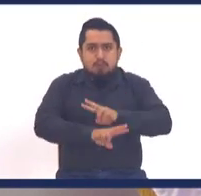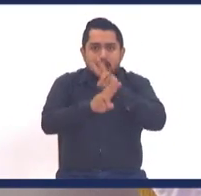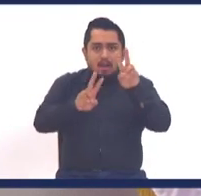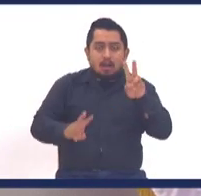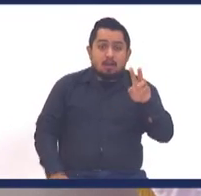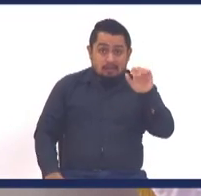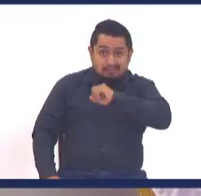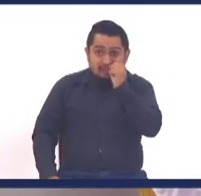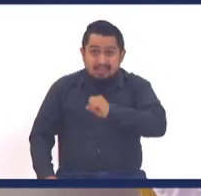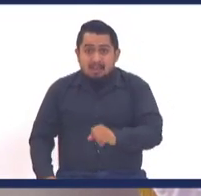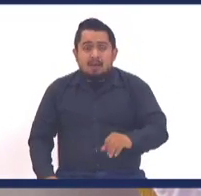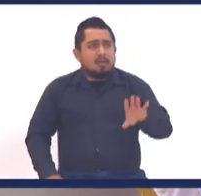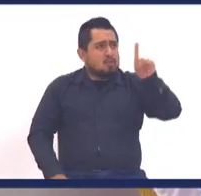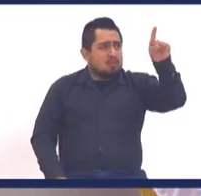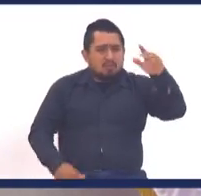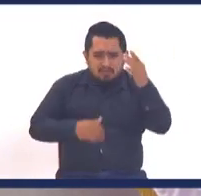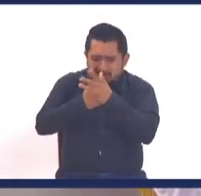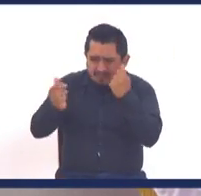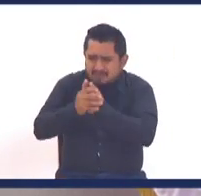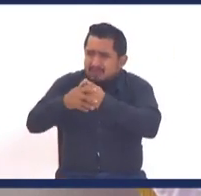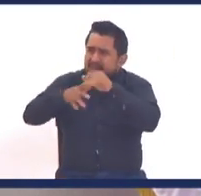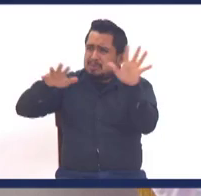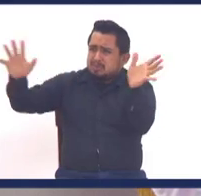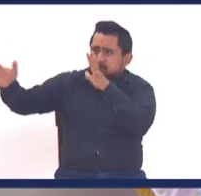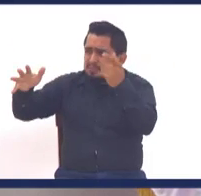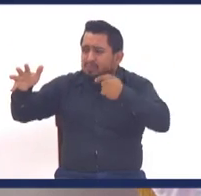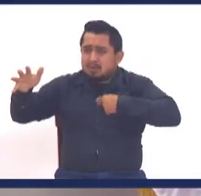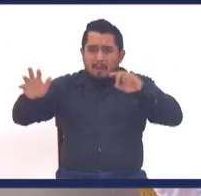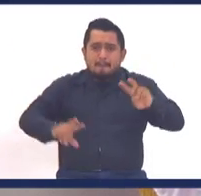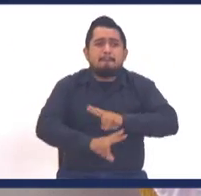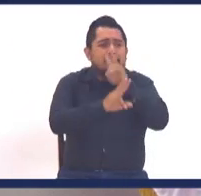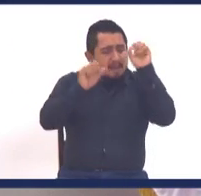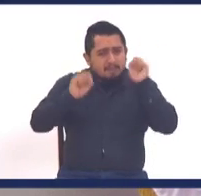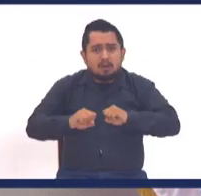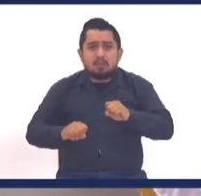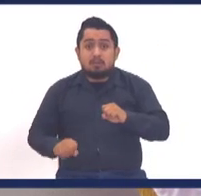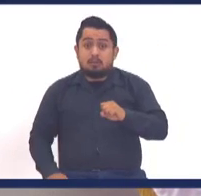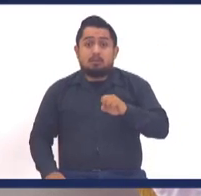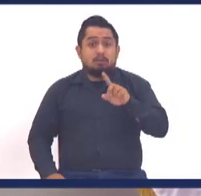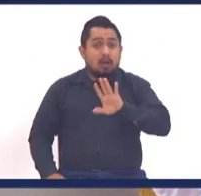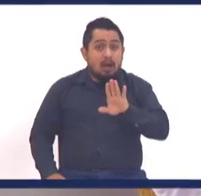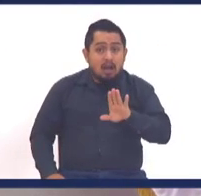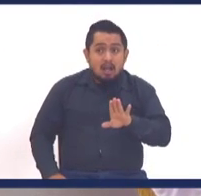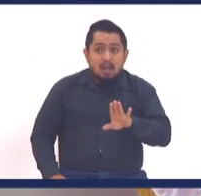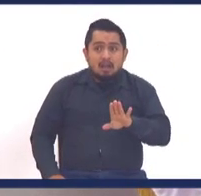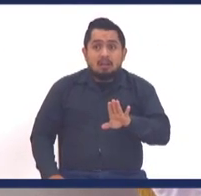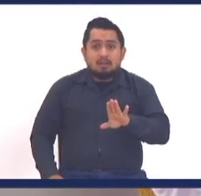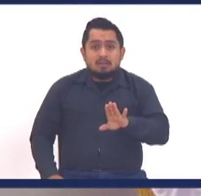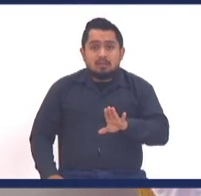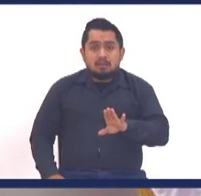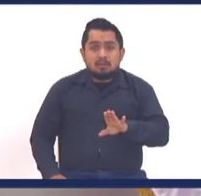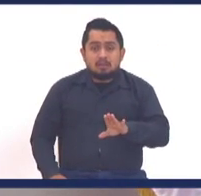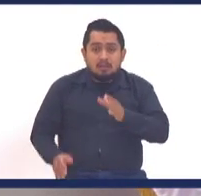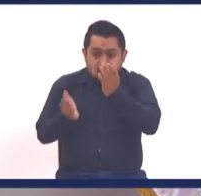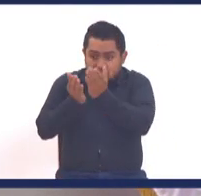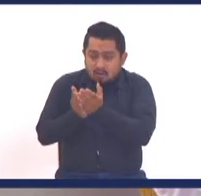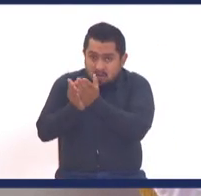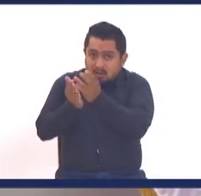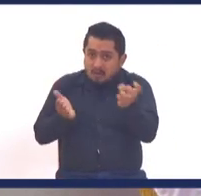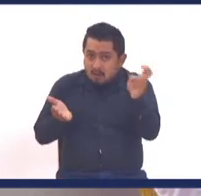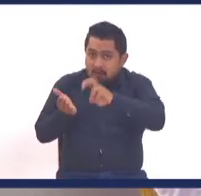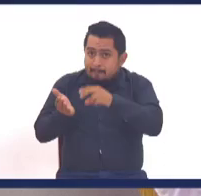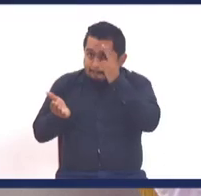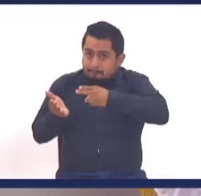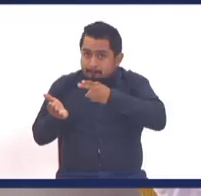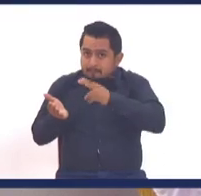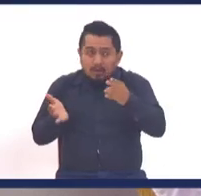Puedes tener paz en la tormenta. Amigo, no estamos en la misma barca, pero estamos